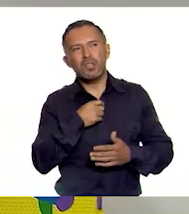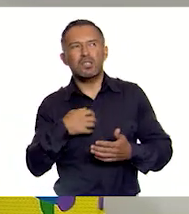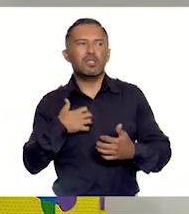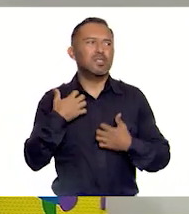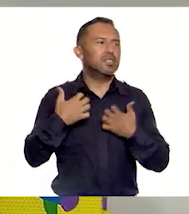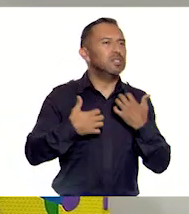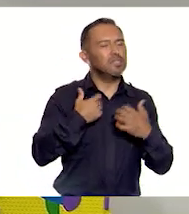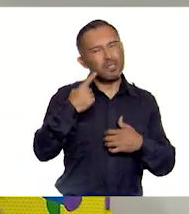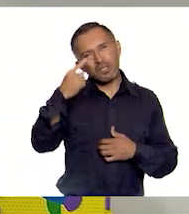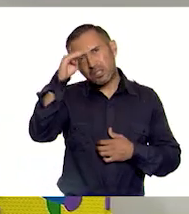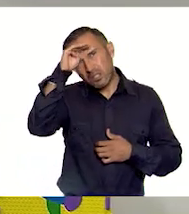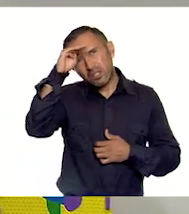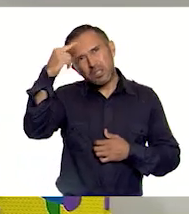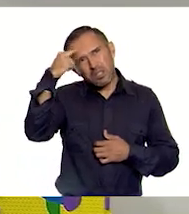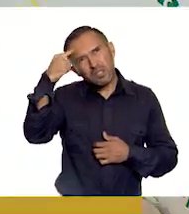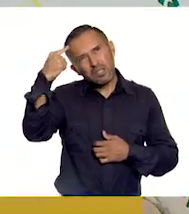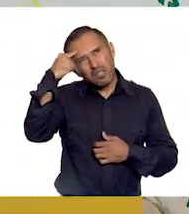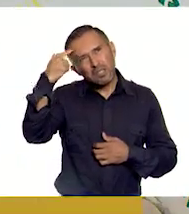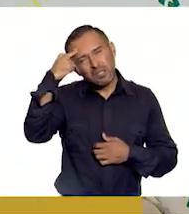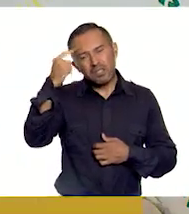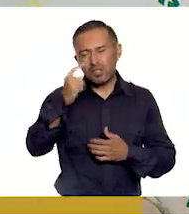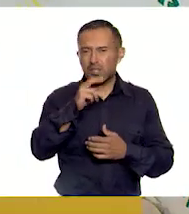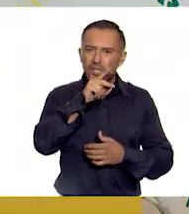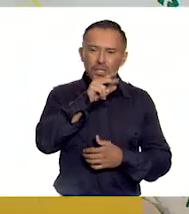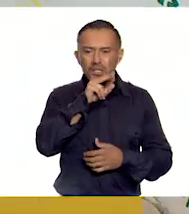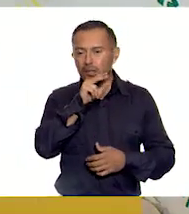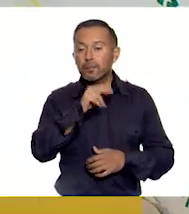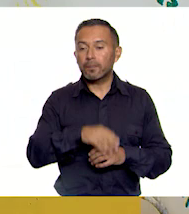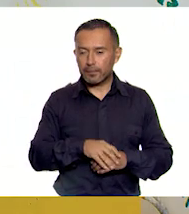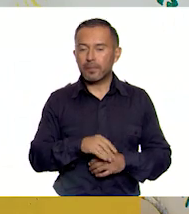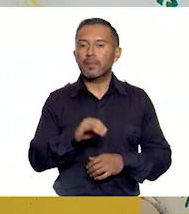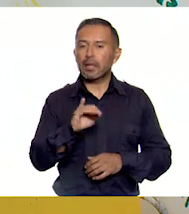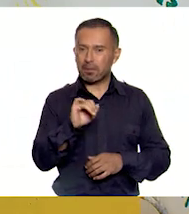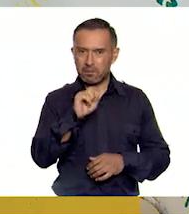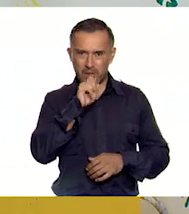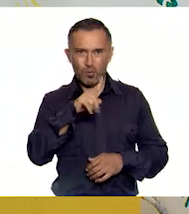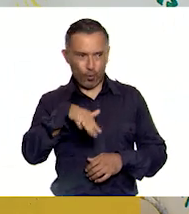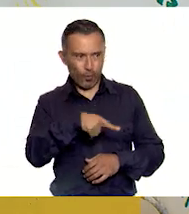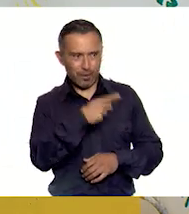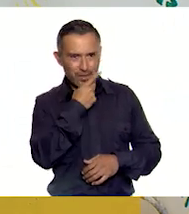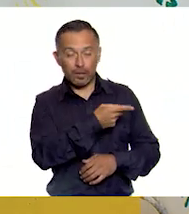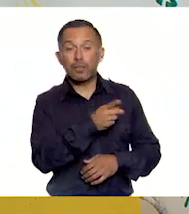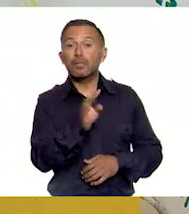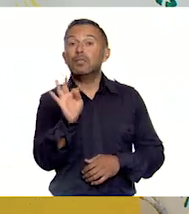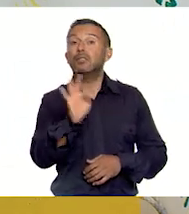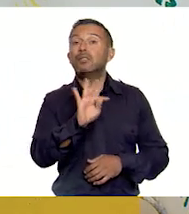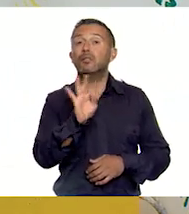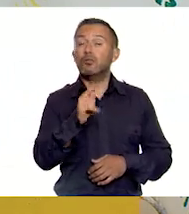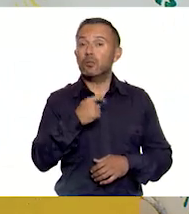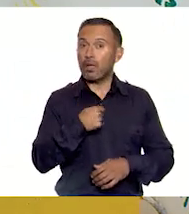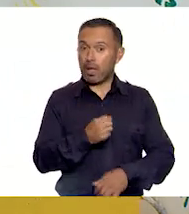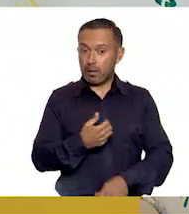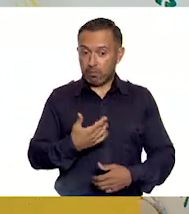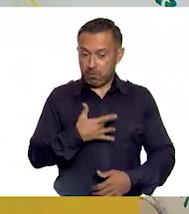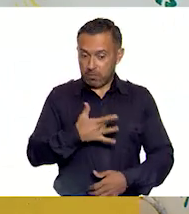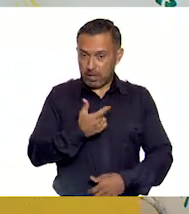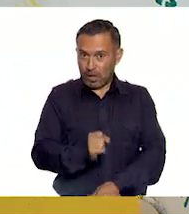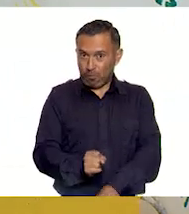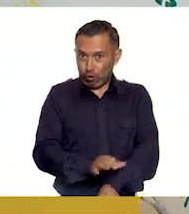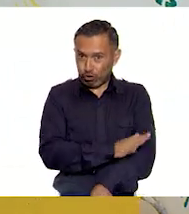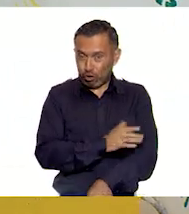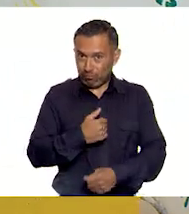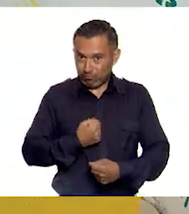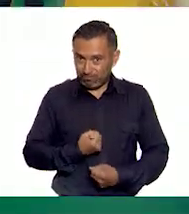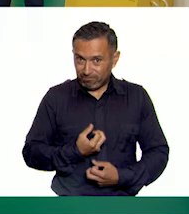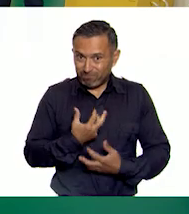la cabeza a cualquier cosa. Y bueno, lo que te decía anteriormente, también si expresamos nuestras emociones, pues nos vamos habituando